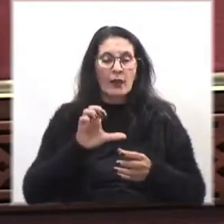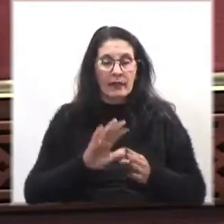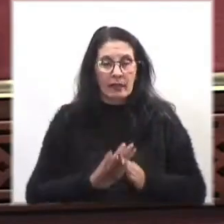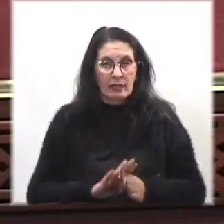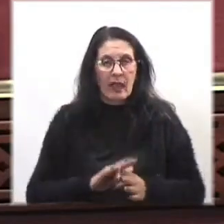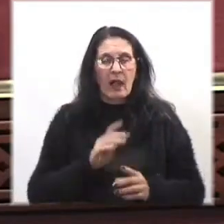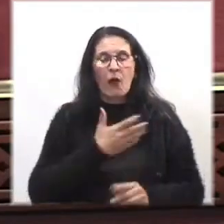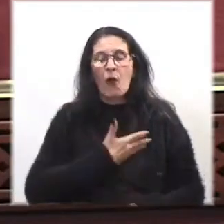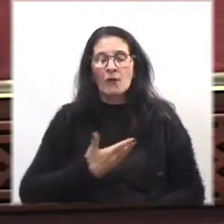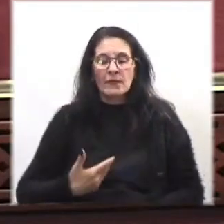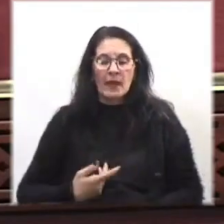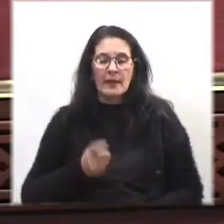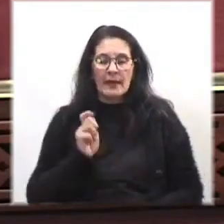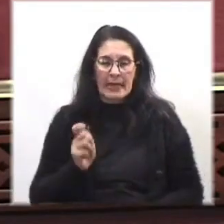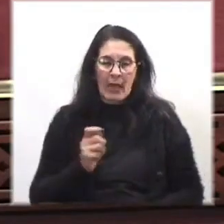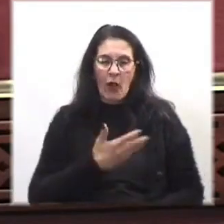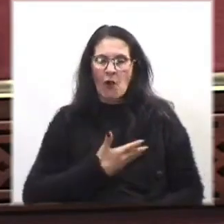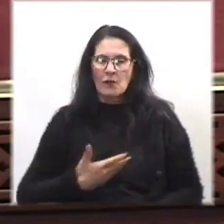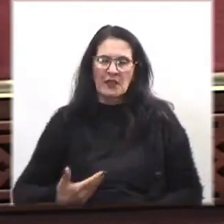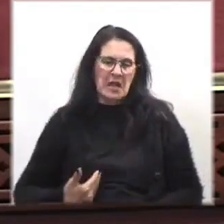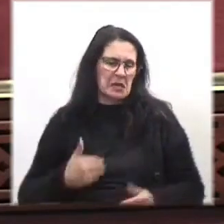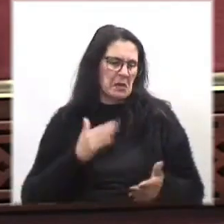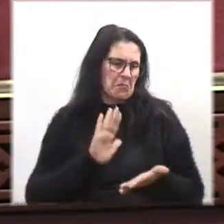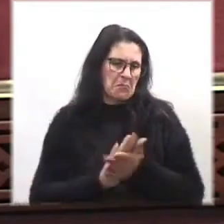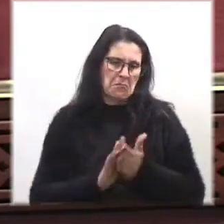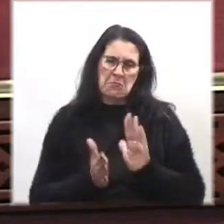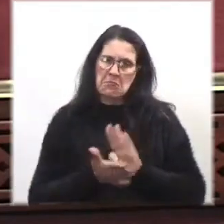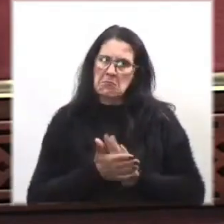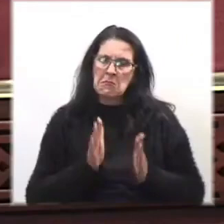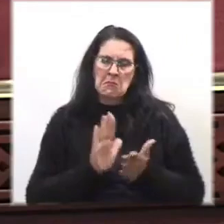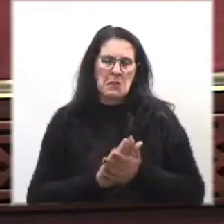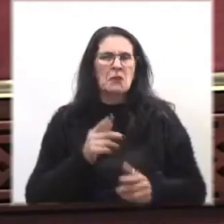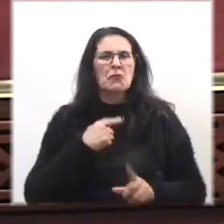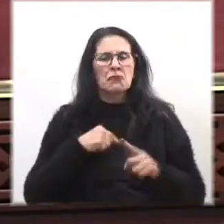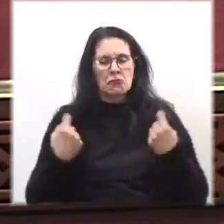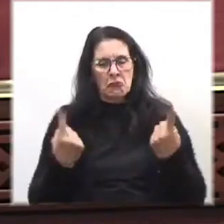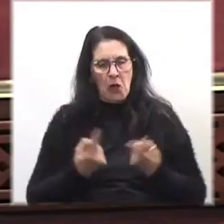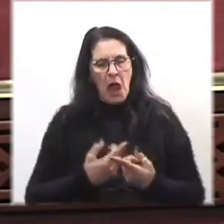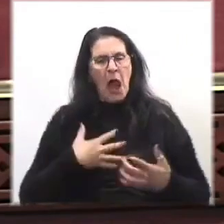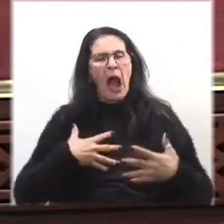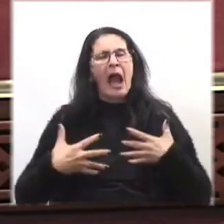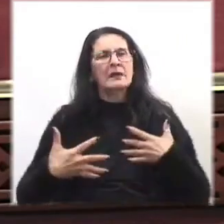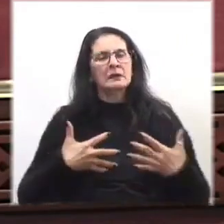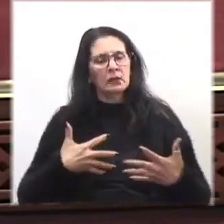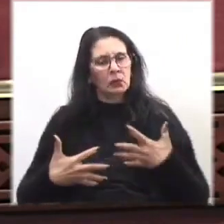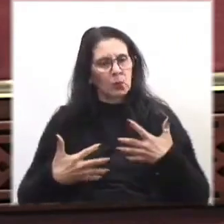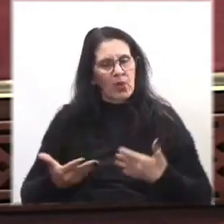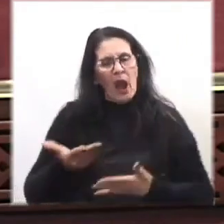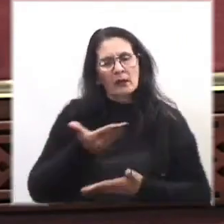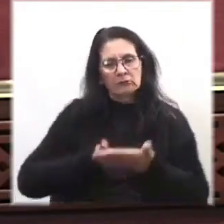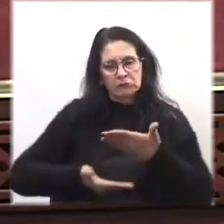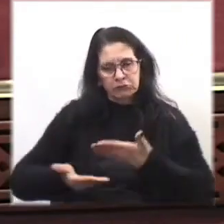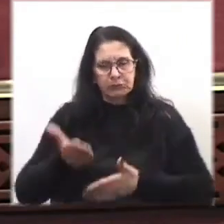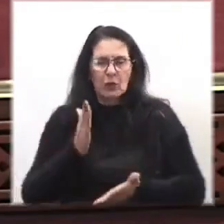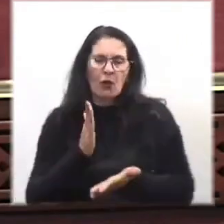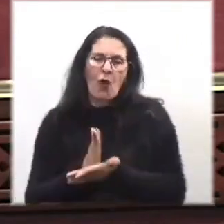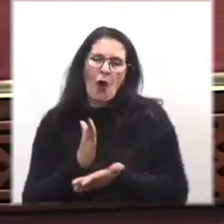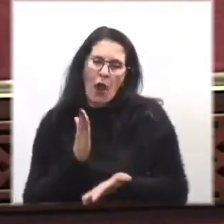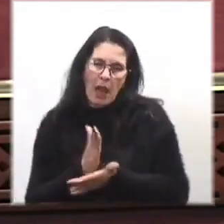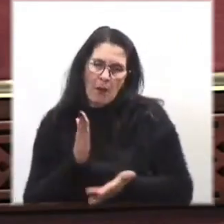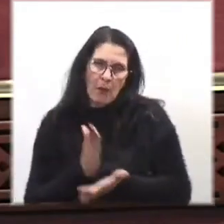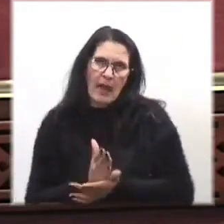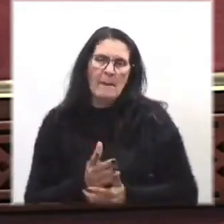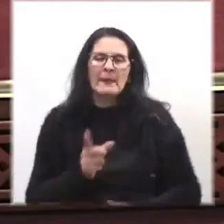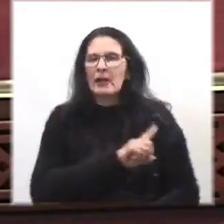Gobierne quien gobierne. Nos van a encontrar en la actitud de colaboracionista,